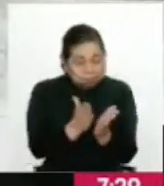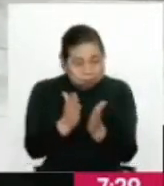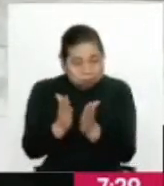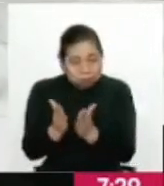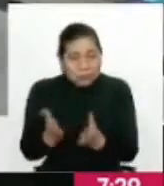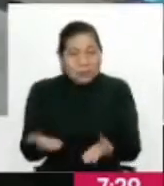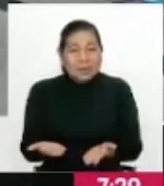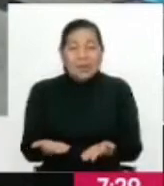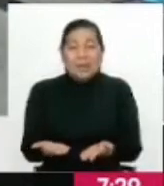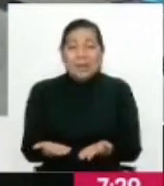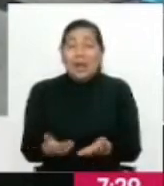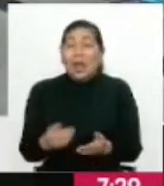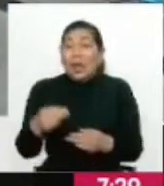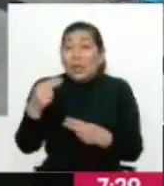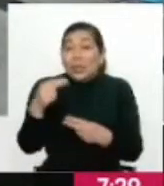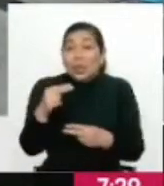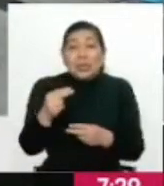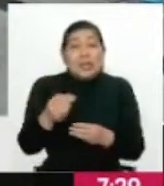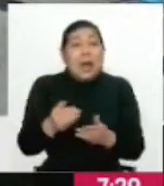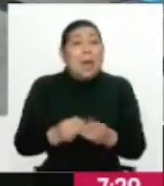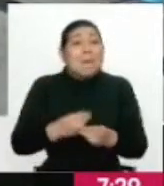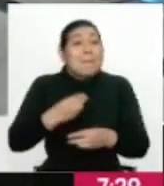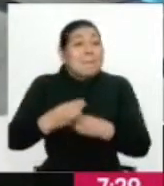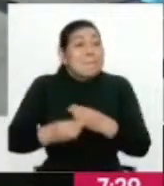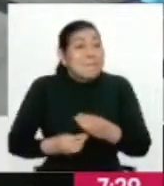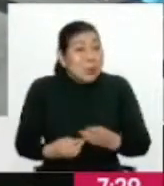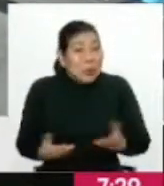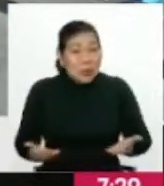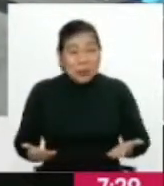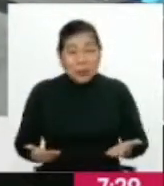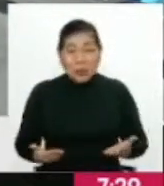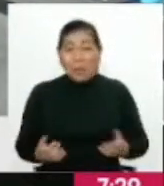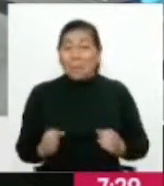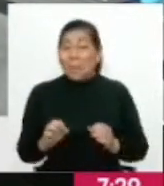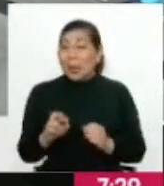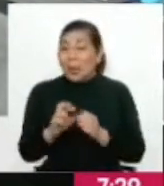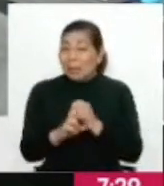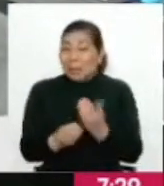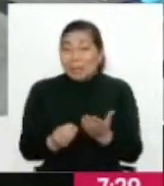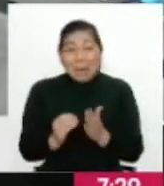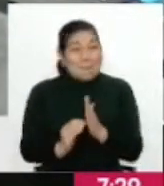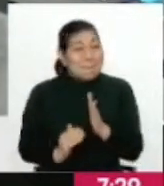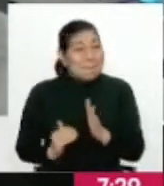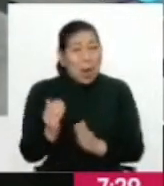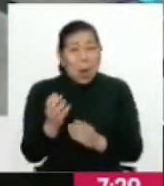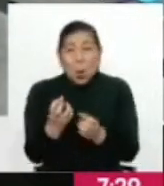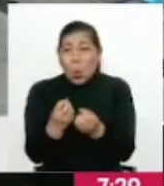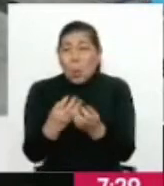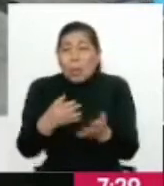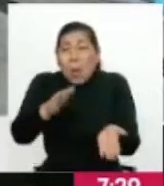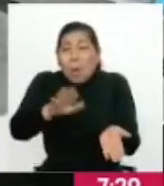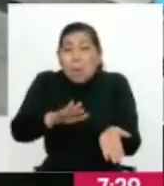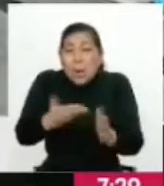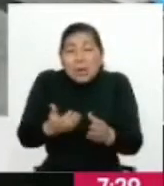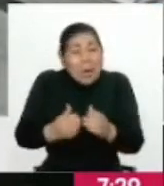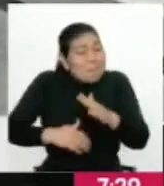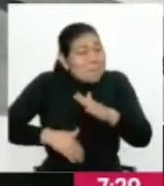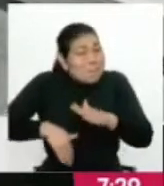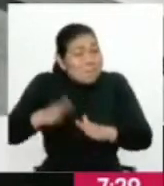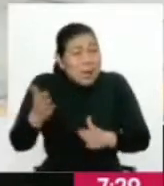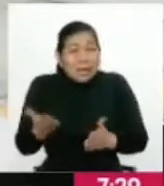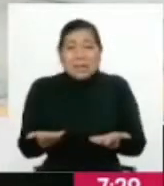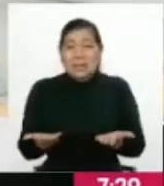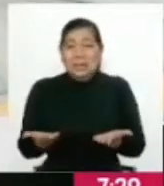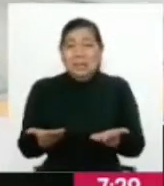y somos noticia en el mundo, todavía por ser el país con la más alta de cifras fallecidos, y hoy por el